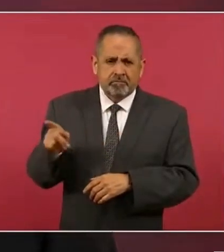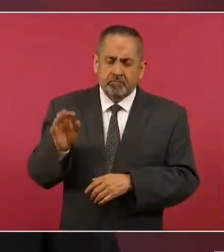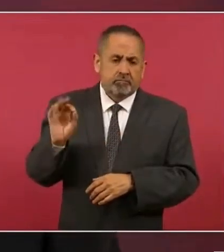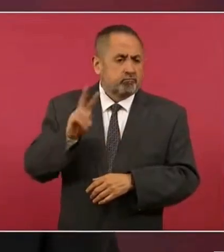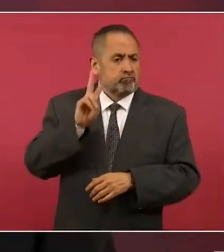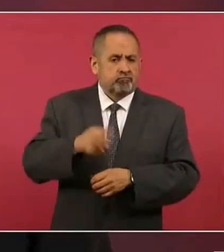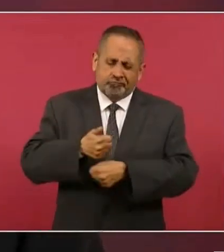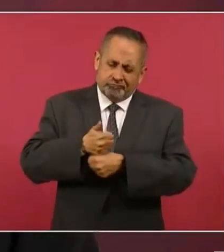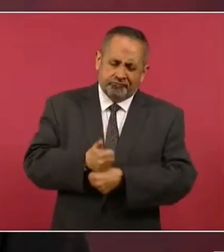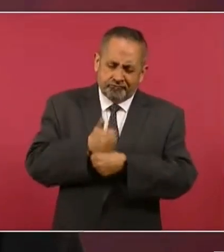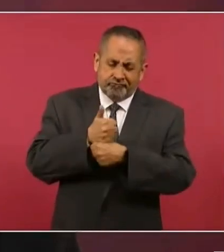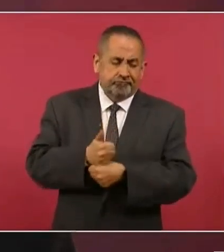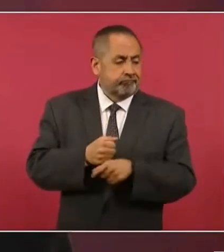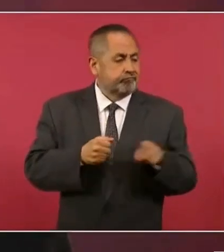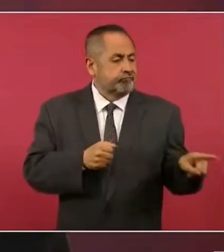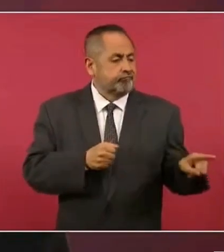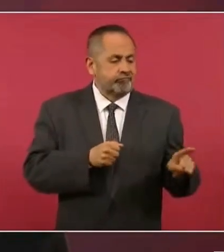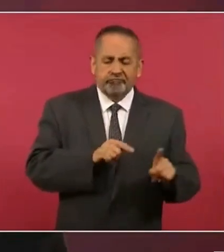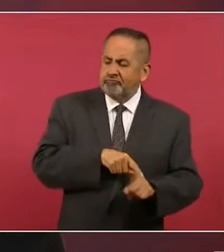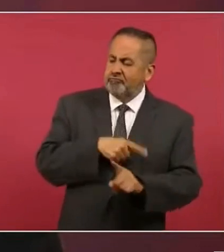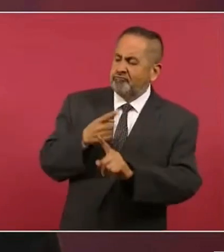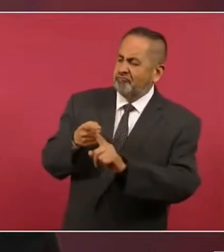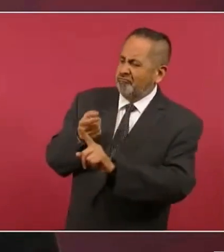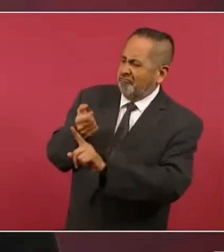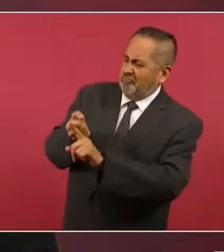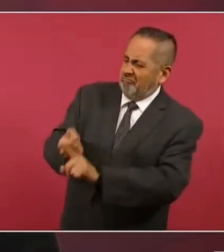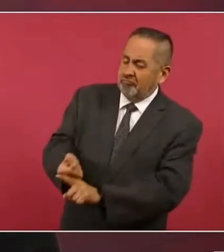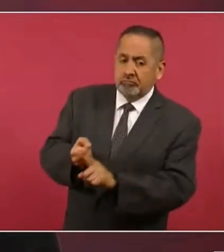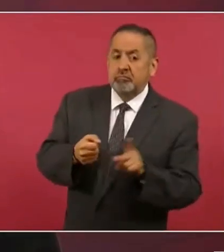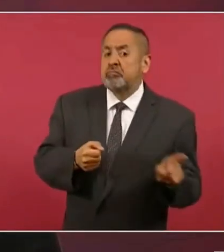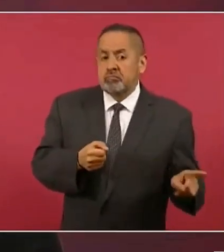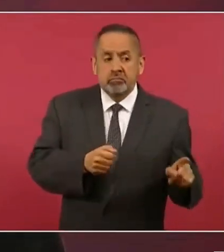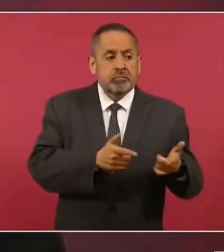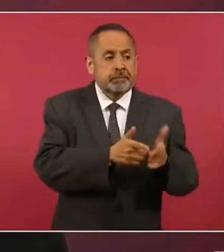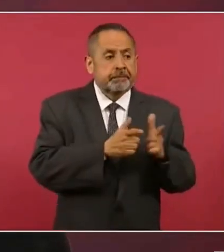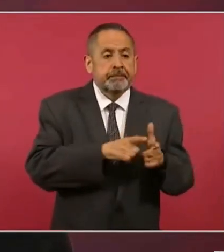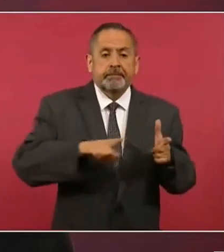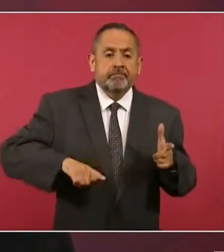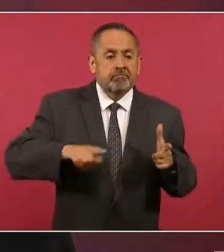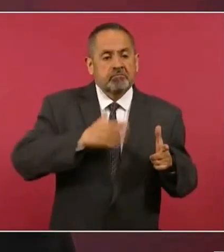víctima de la represión de los gobiernos conservadores.